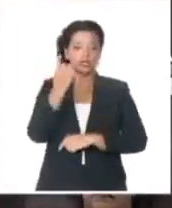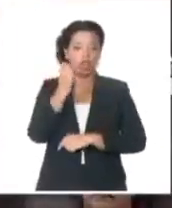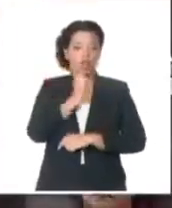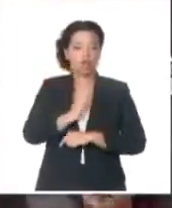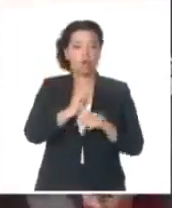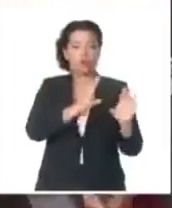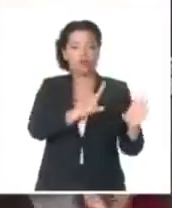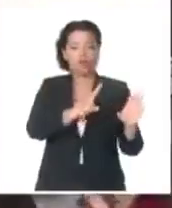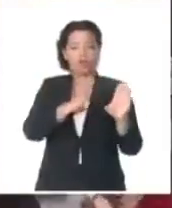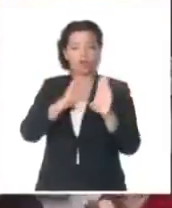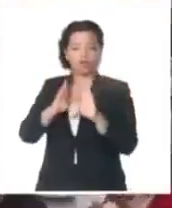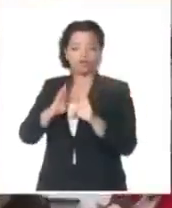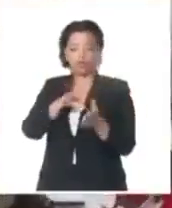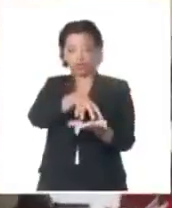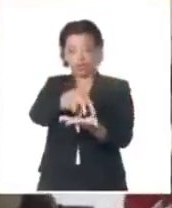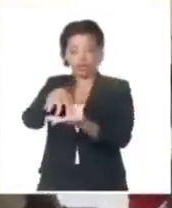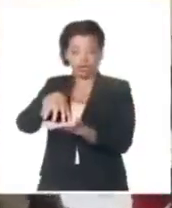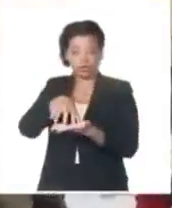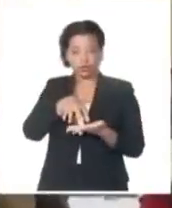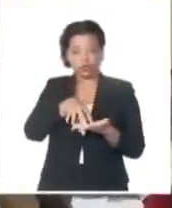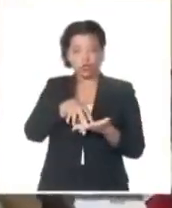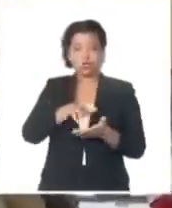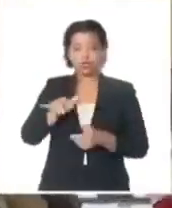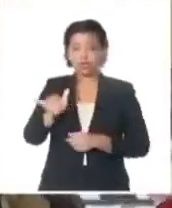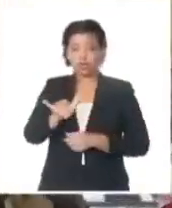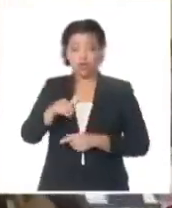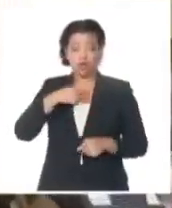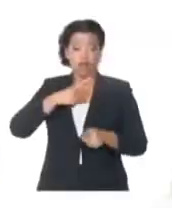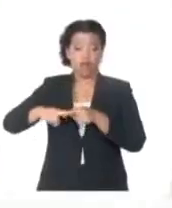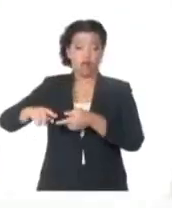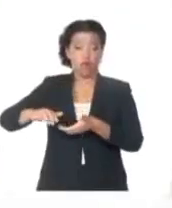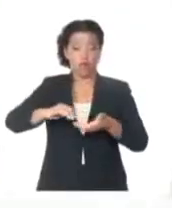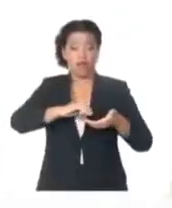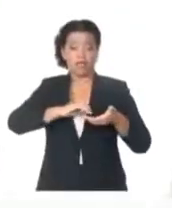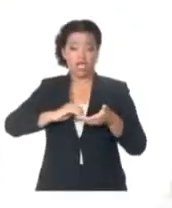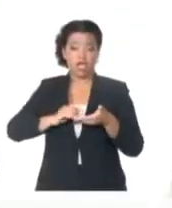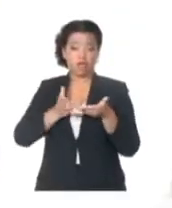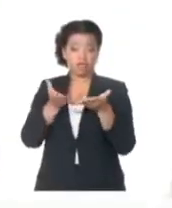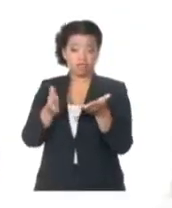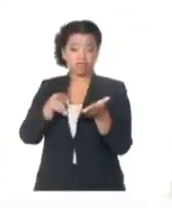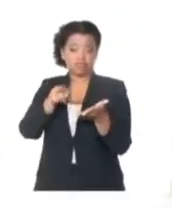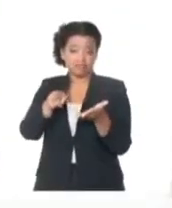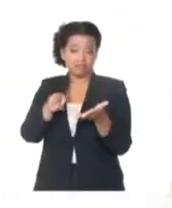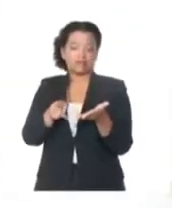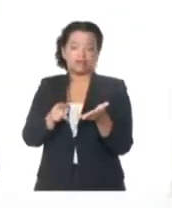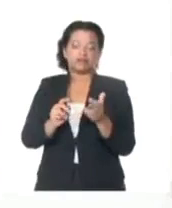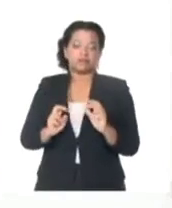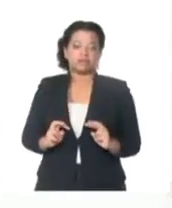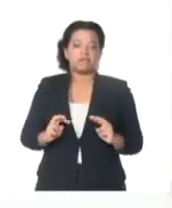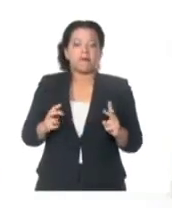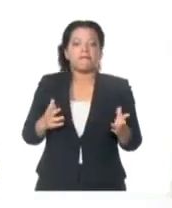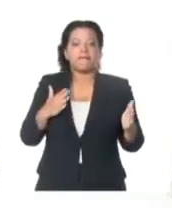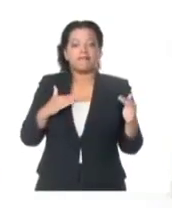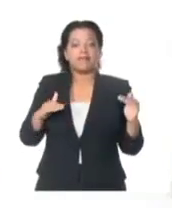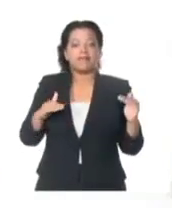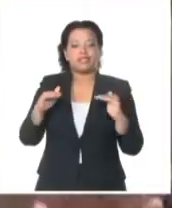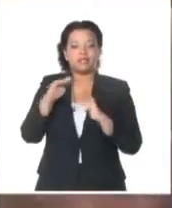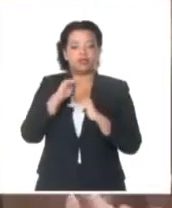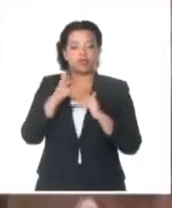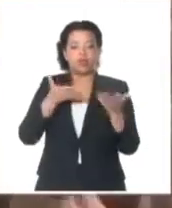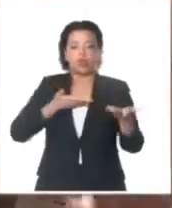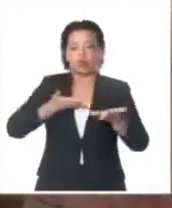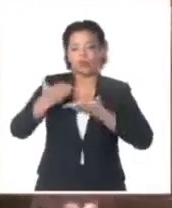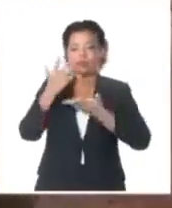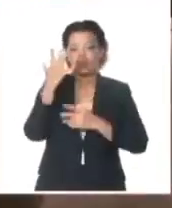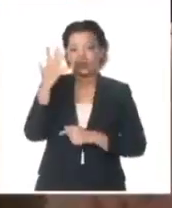Urbano y Territorial. Y el compañero Ricardo Cabrizas Ruiz, ministro de Comercio